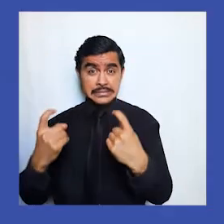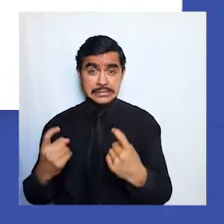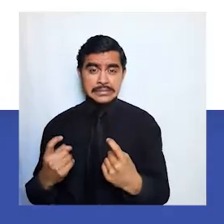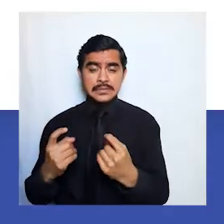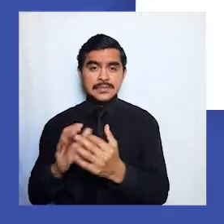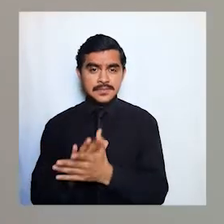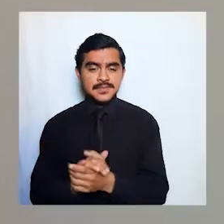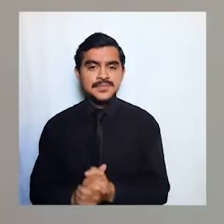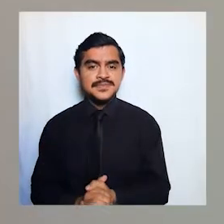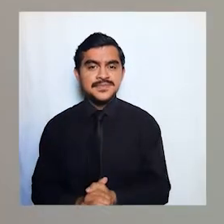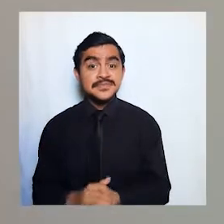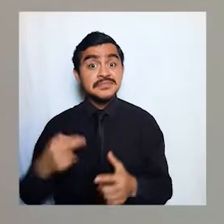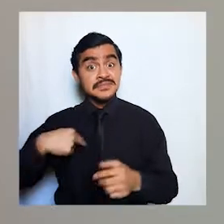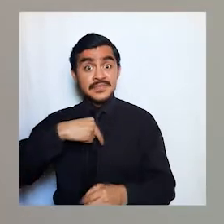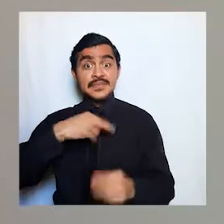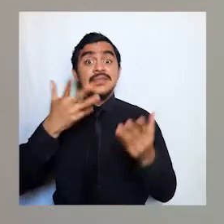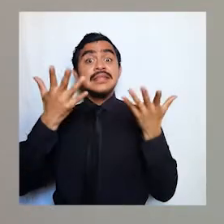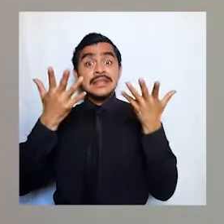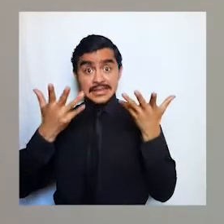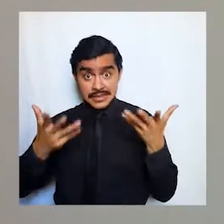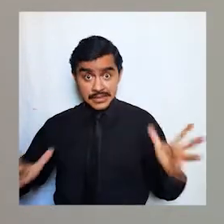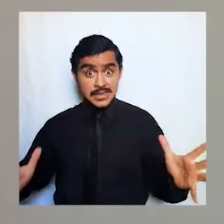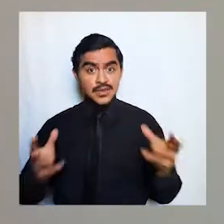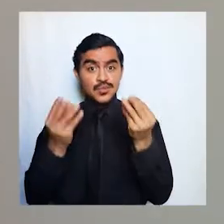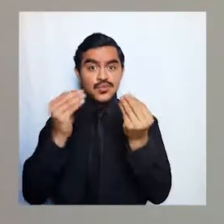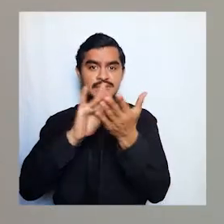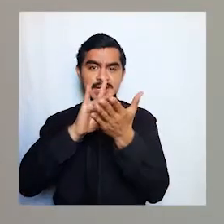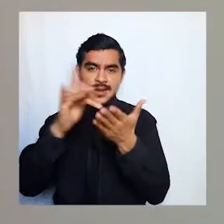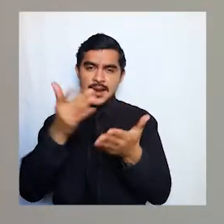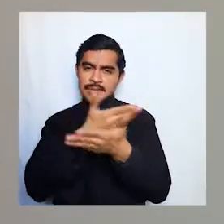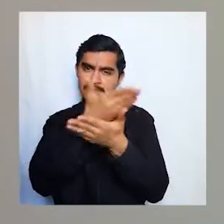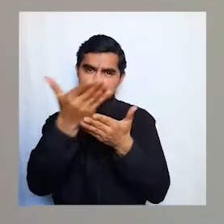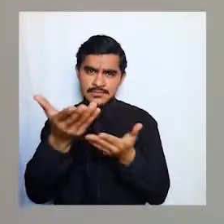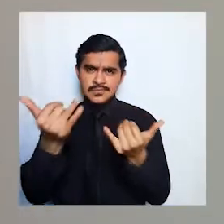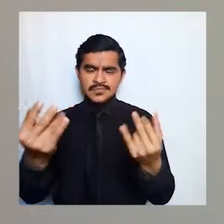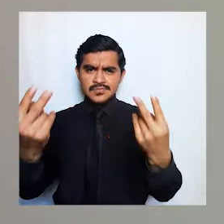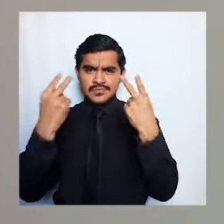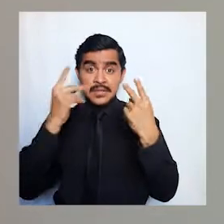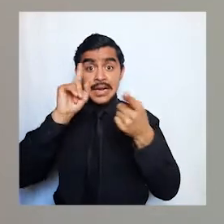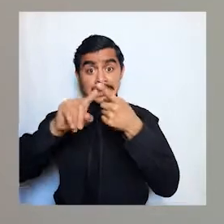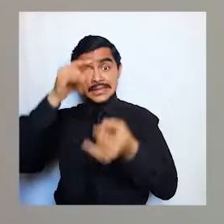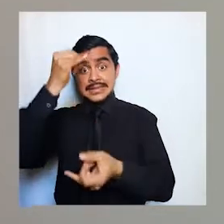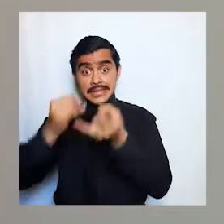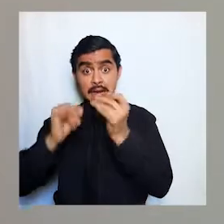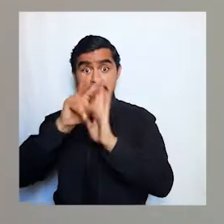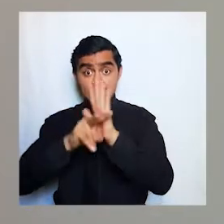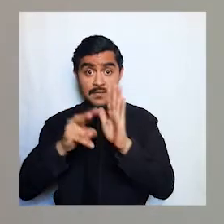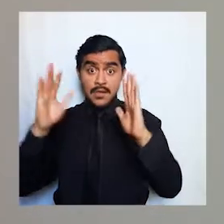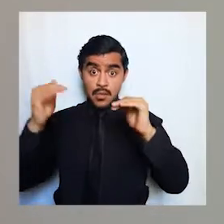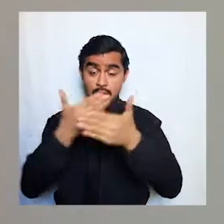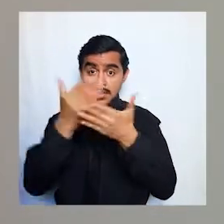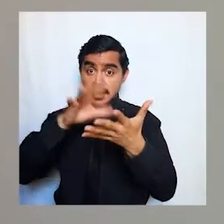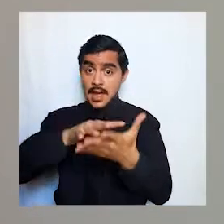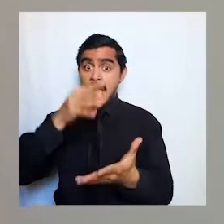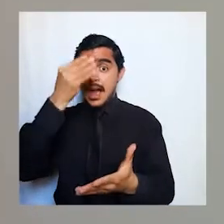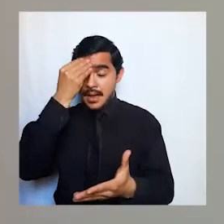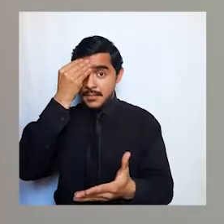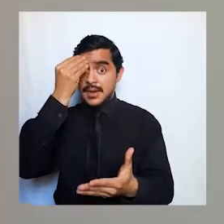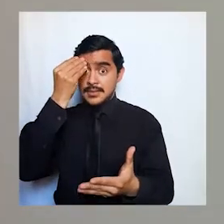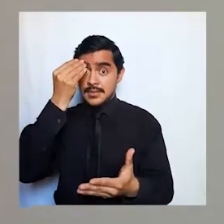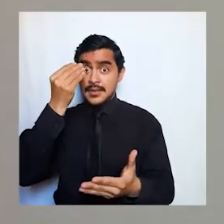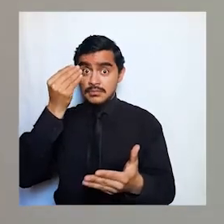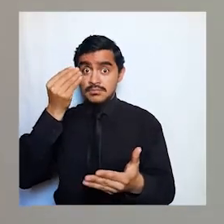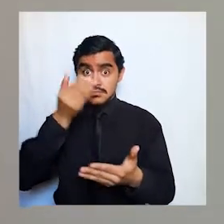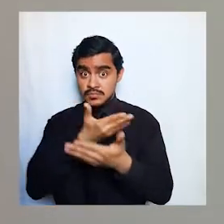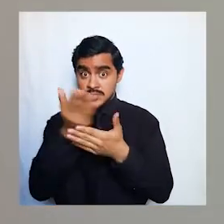compartiendo chicos hemos terminado este taller muchas gracias por acompañarnos hasta el final esperamos que hayan aprendido mucho y que lo pongan